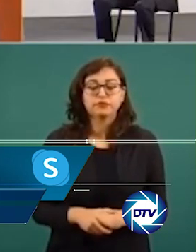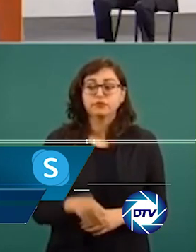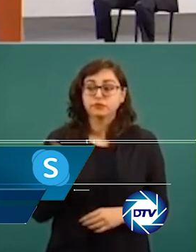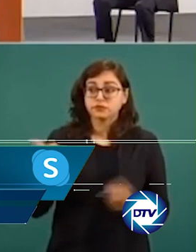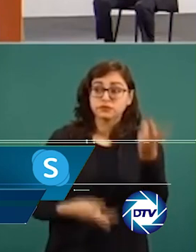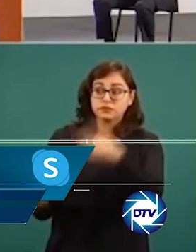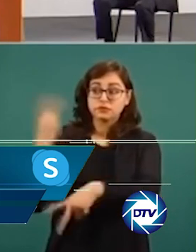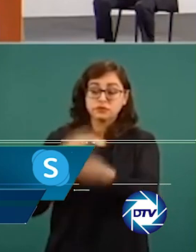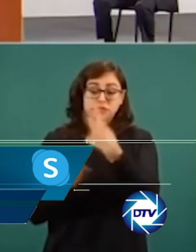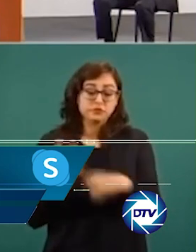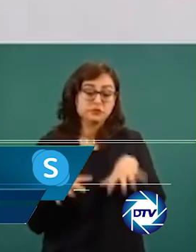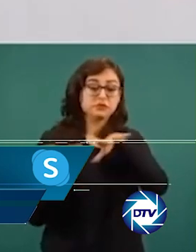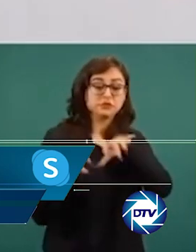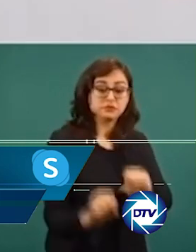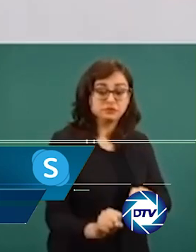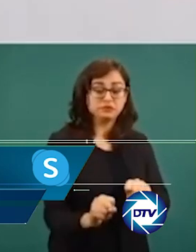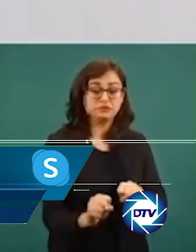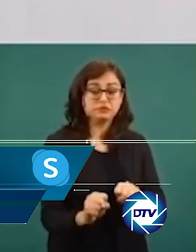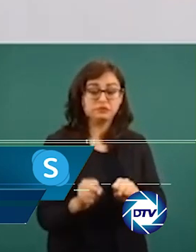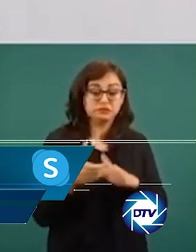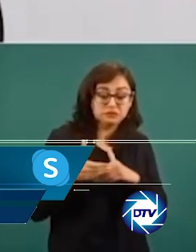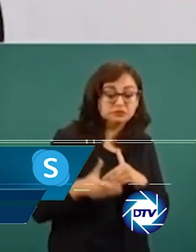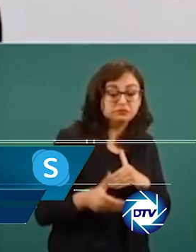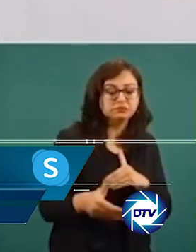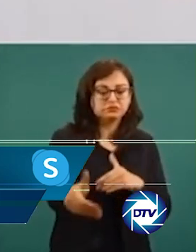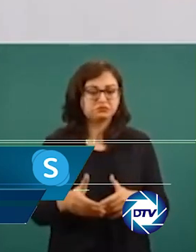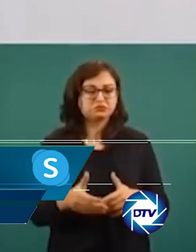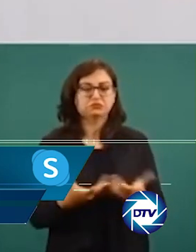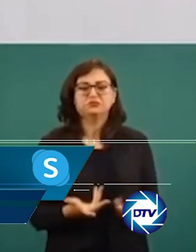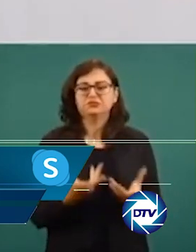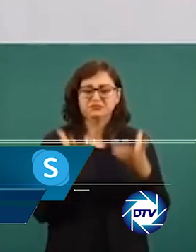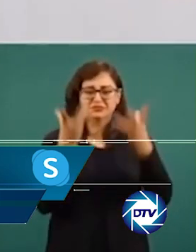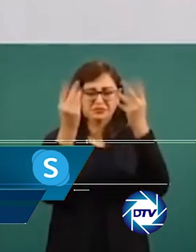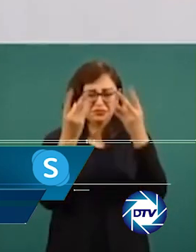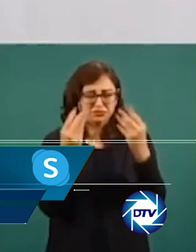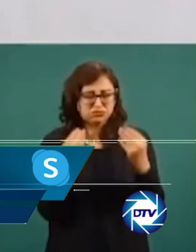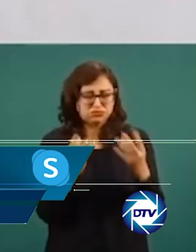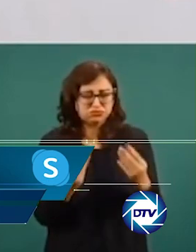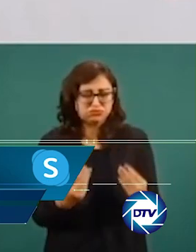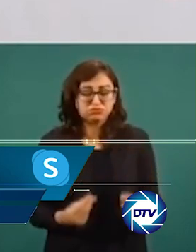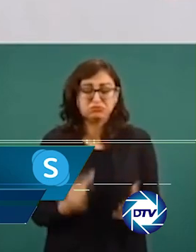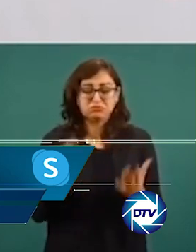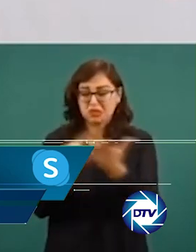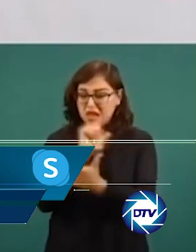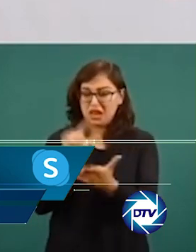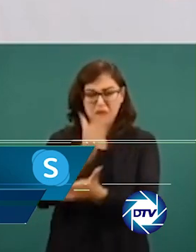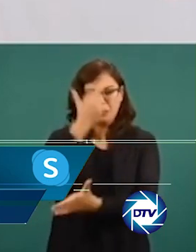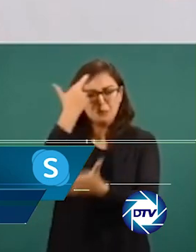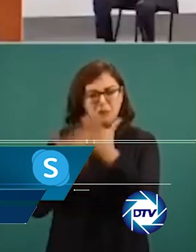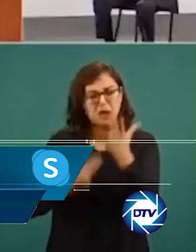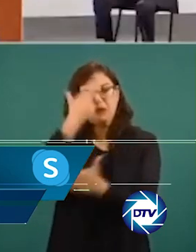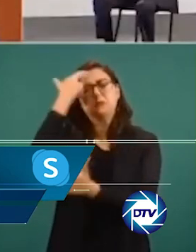El respeto al derecho ajeno es la paz, dice. Para mí esto es echar balones fuera y negar lo innegable.